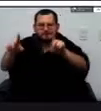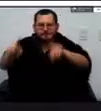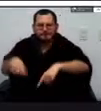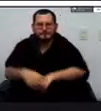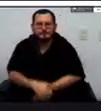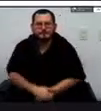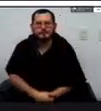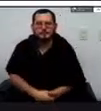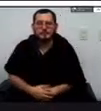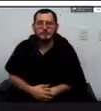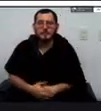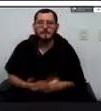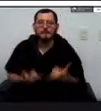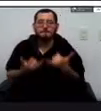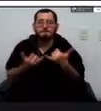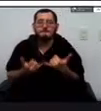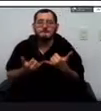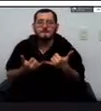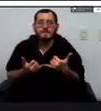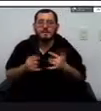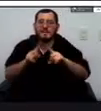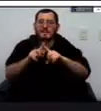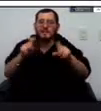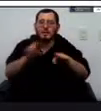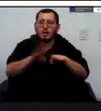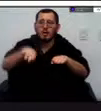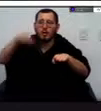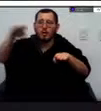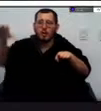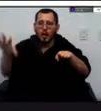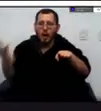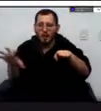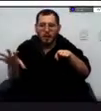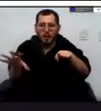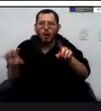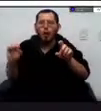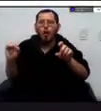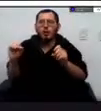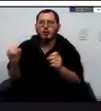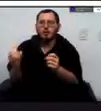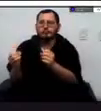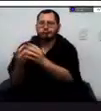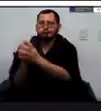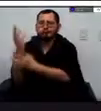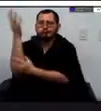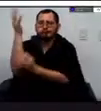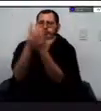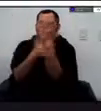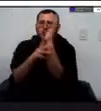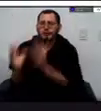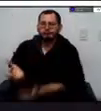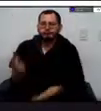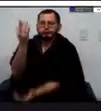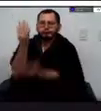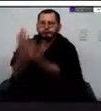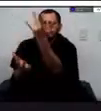lo que más tenemos es el movimiento de remoción en masa tenemos incendios inundaciones vendavales es como lo que lo que más